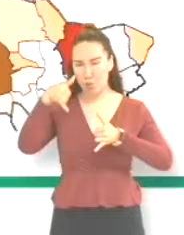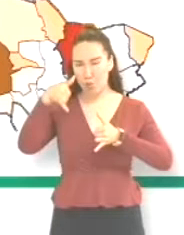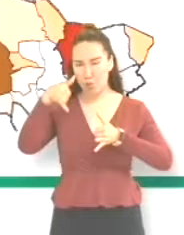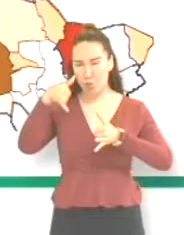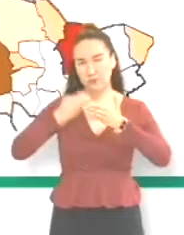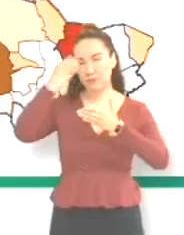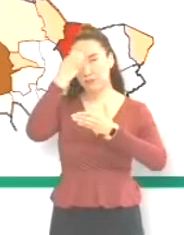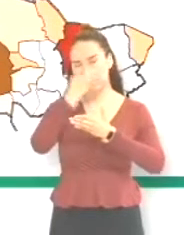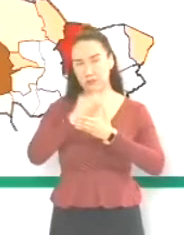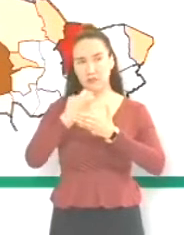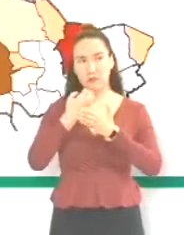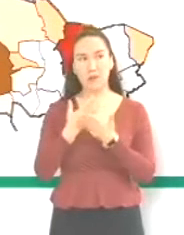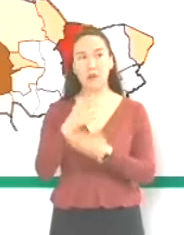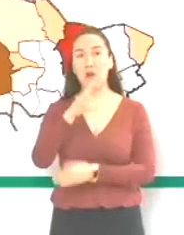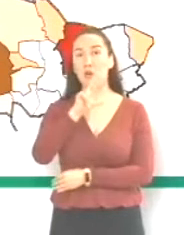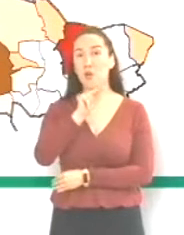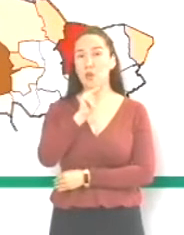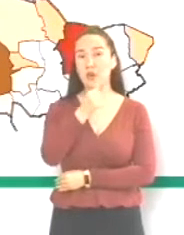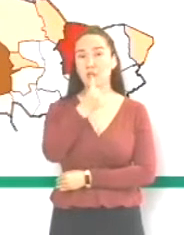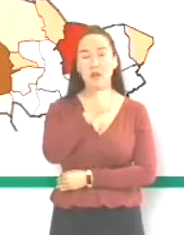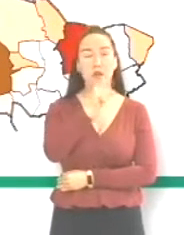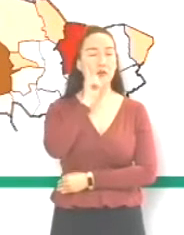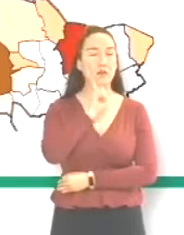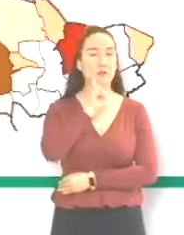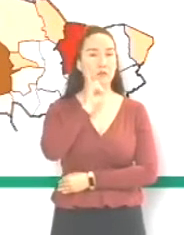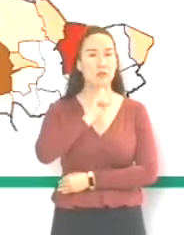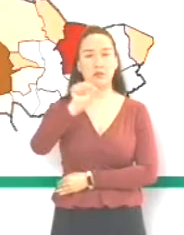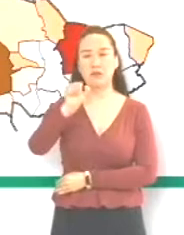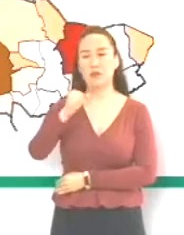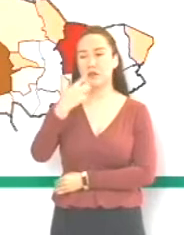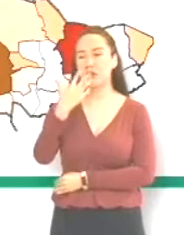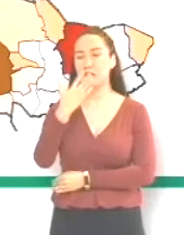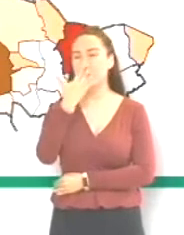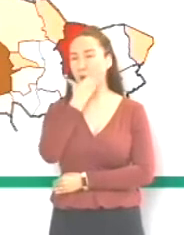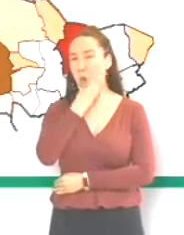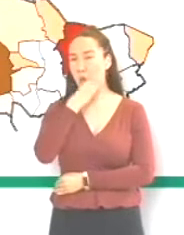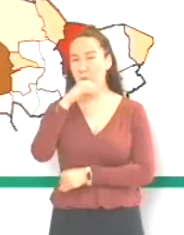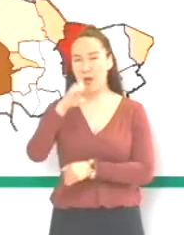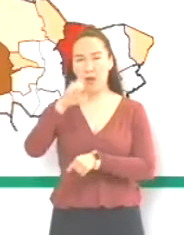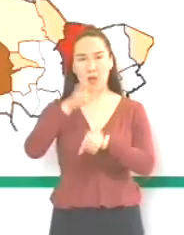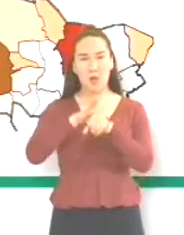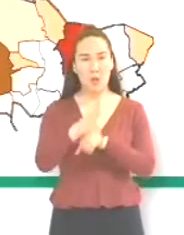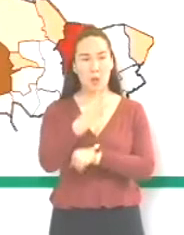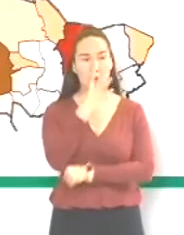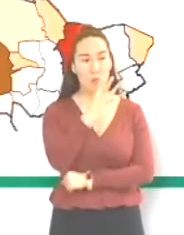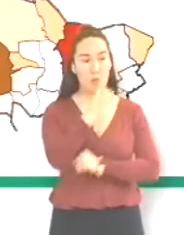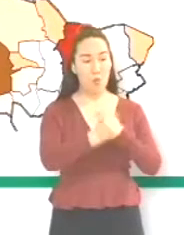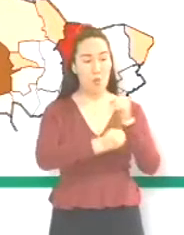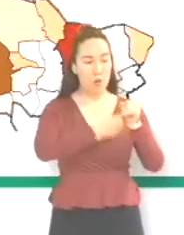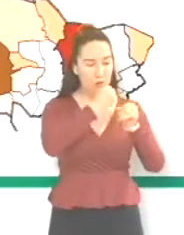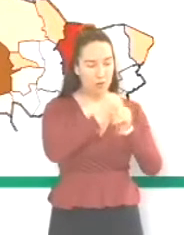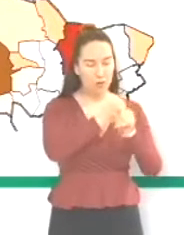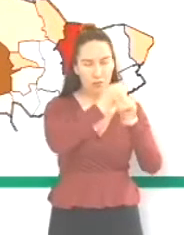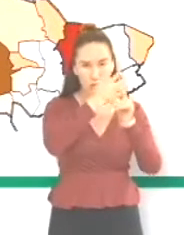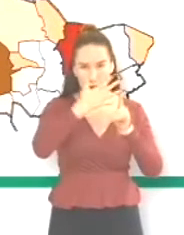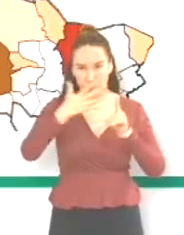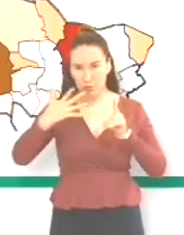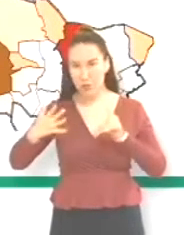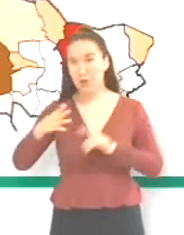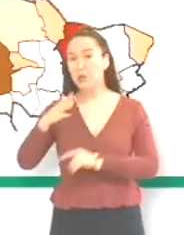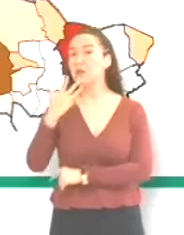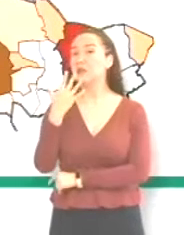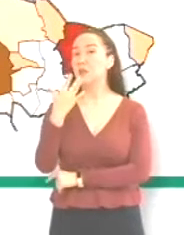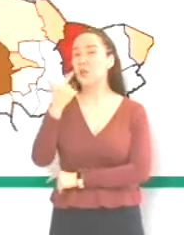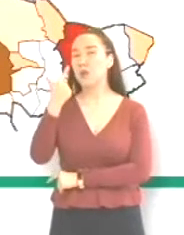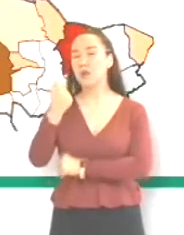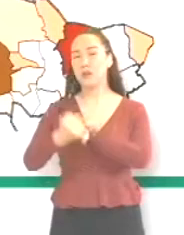estas personas, se trata de ochenta y seis mujeres, sesenta y cinco hombres, en un rango de edad de cuatro años, hasta cincuenta y siete